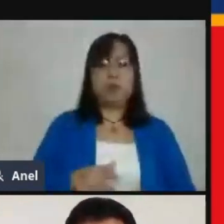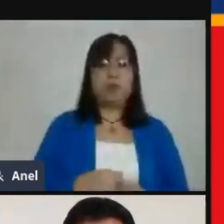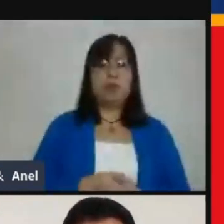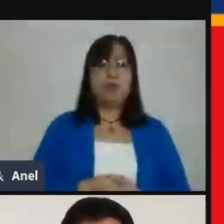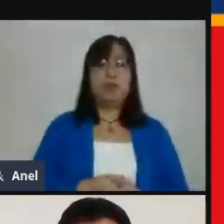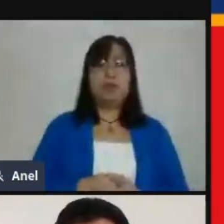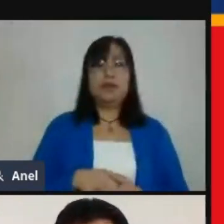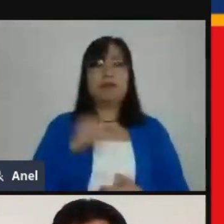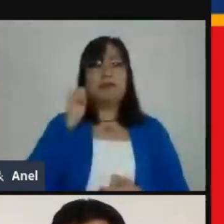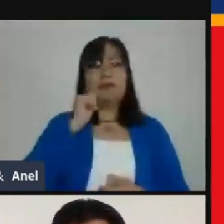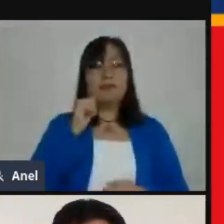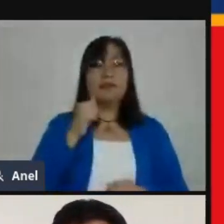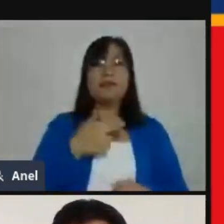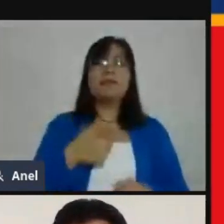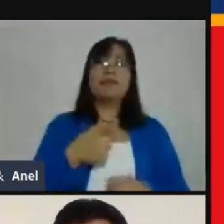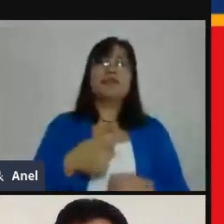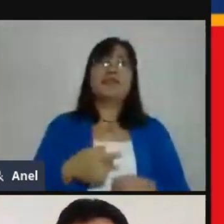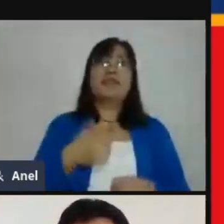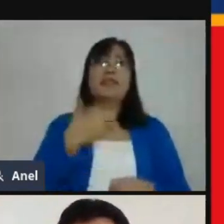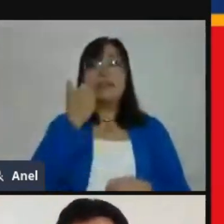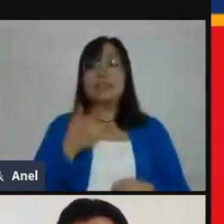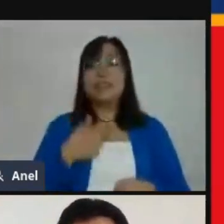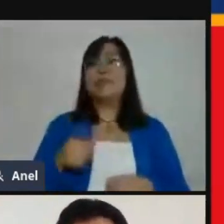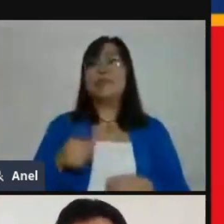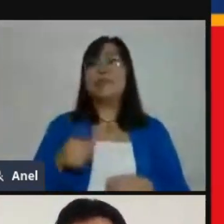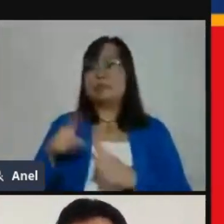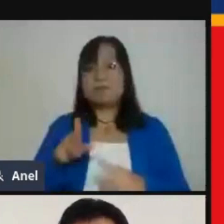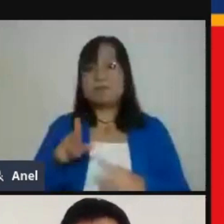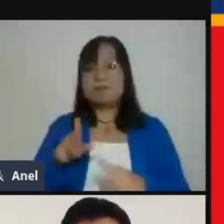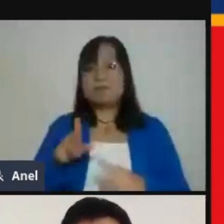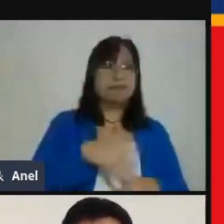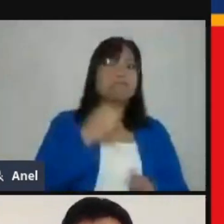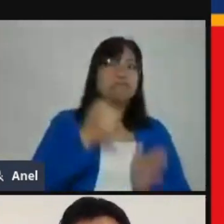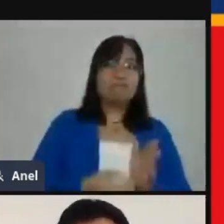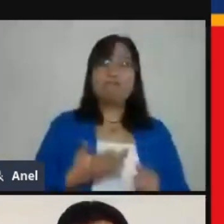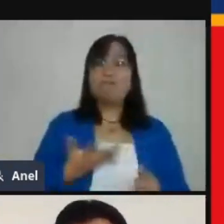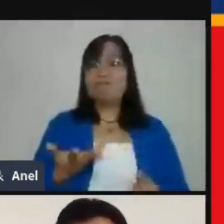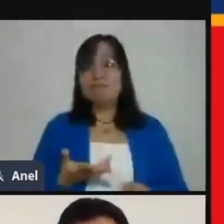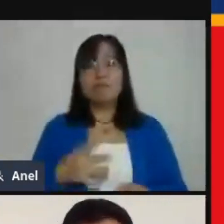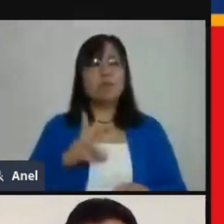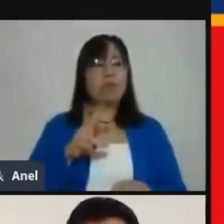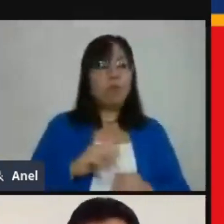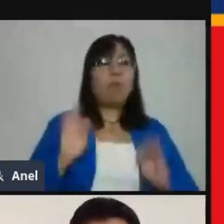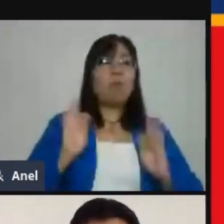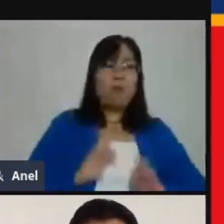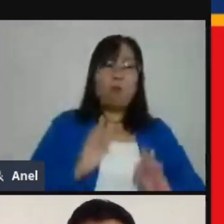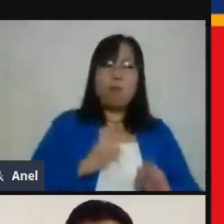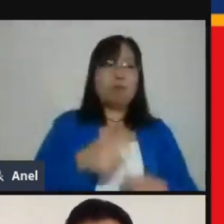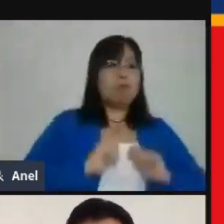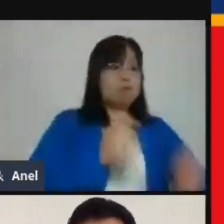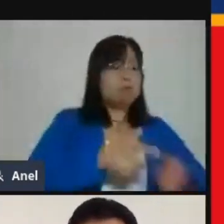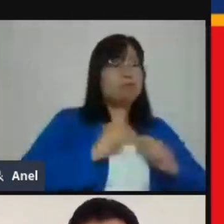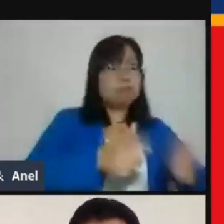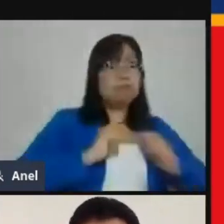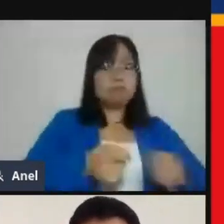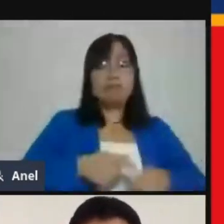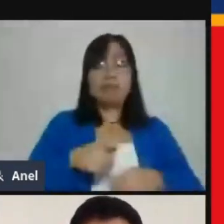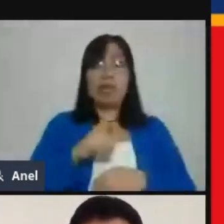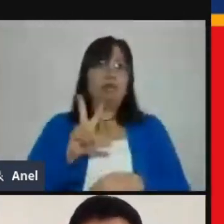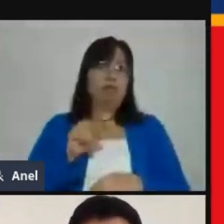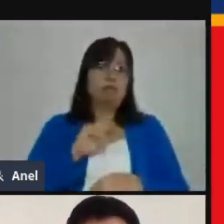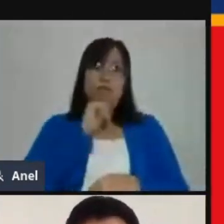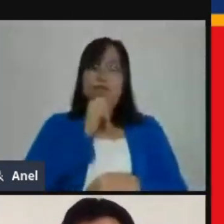que se convierta una actividad asíncrona en una tarea. Entonces, queríamos ver que no nos fuéramos a pasar independientemente de que buscamos la